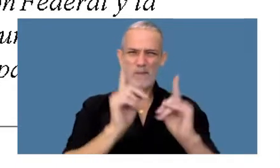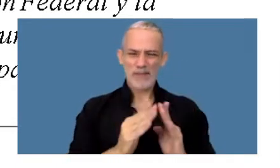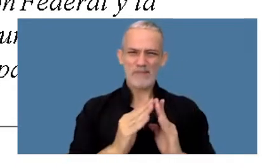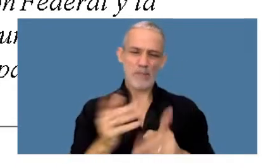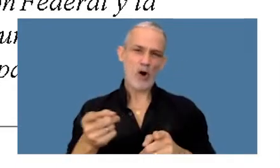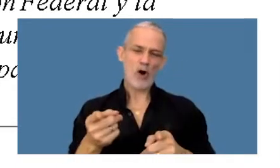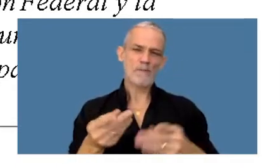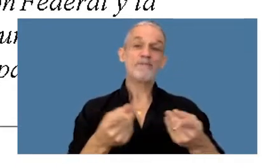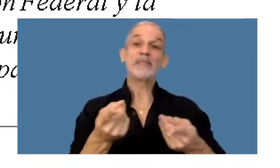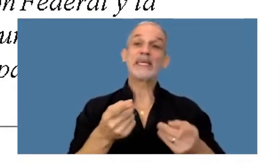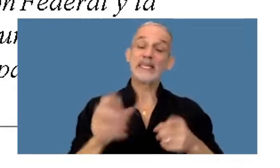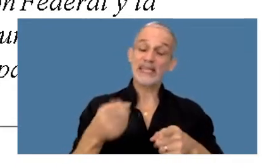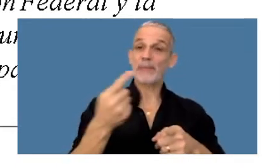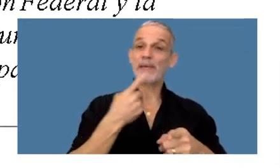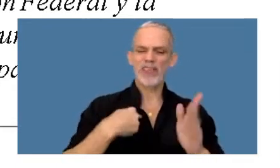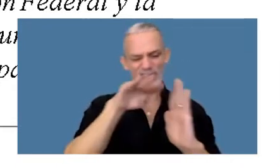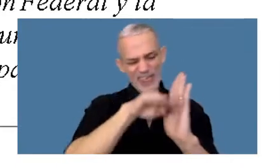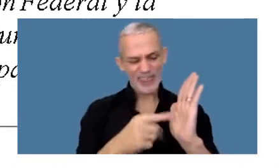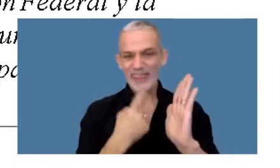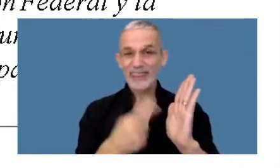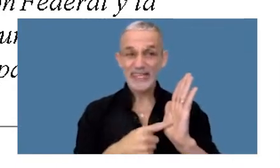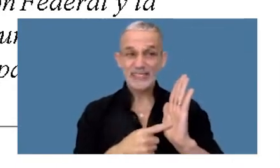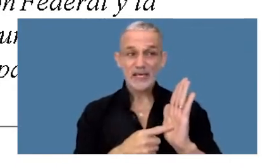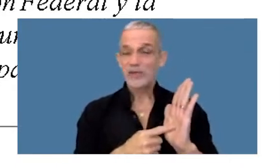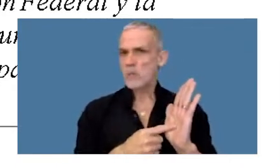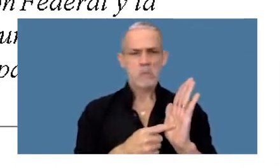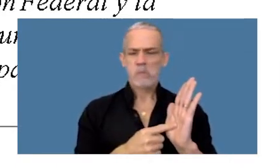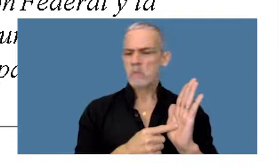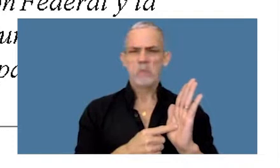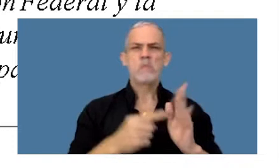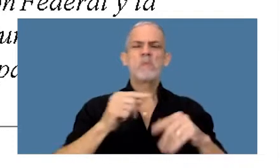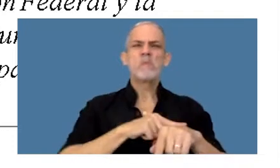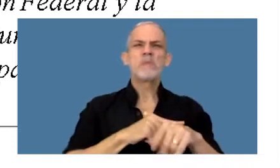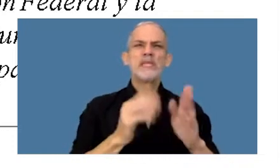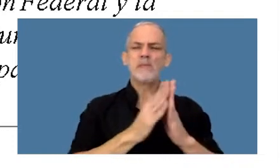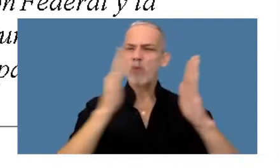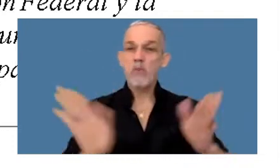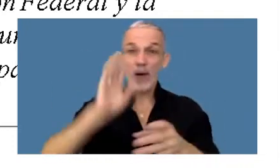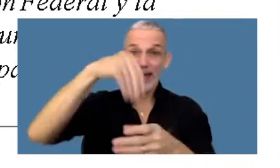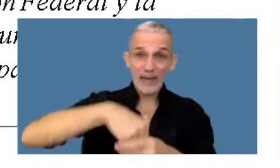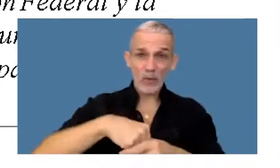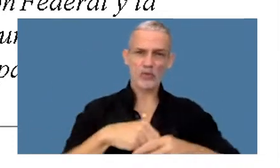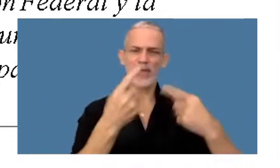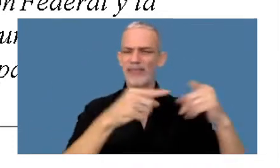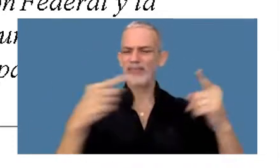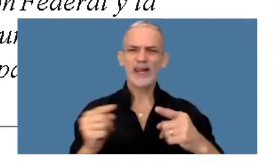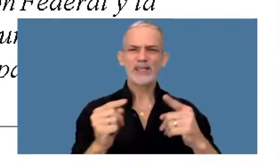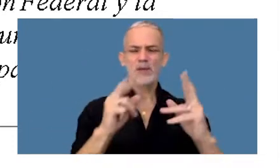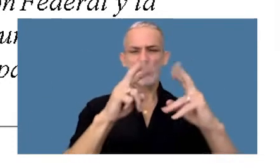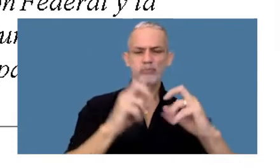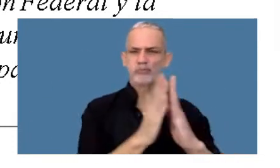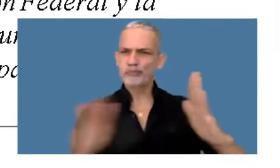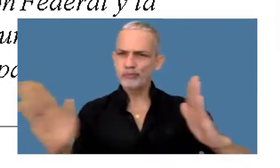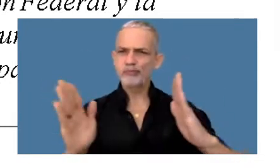y donde expresamente nos dice que no se computan los plazos en distintos procedimientos